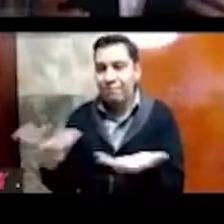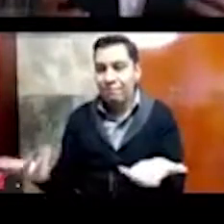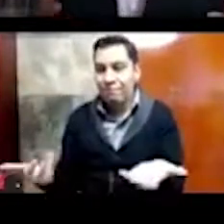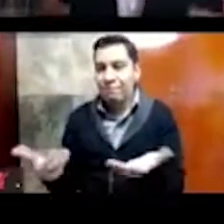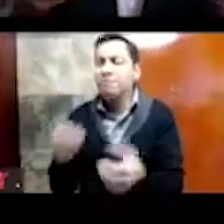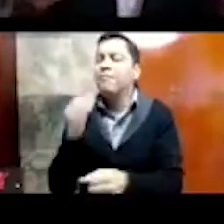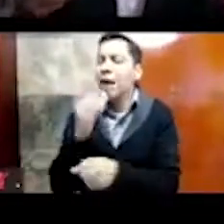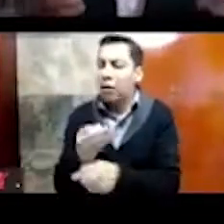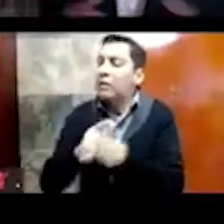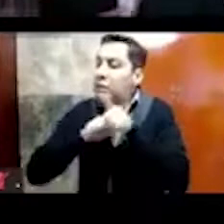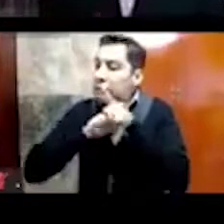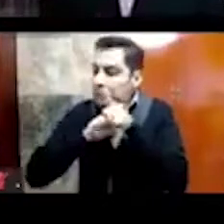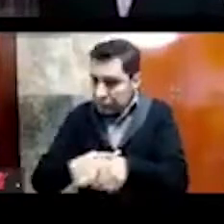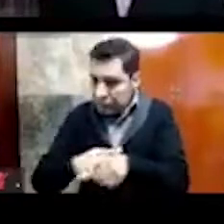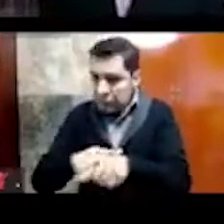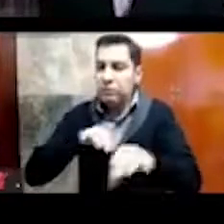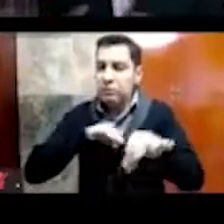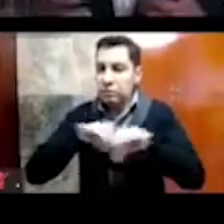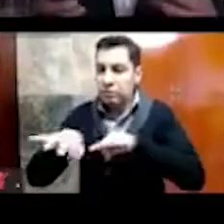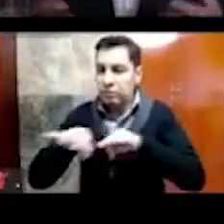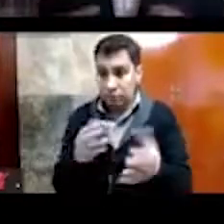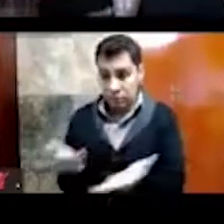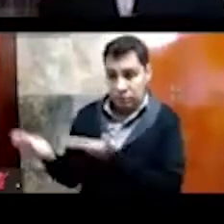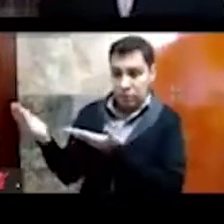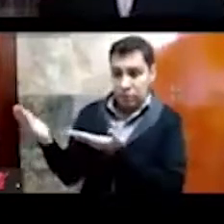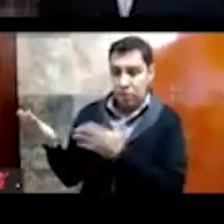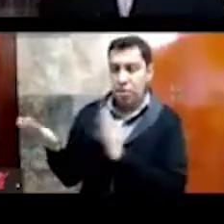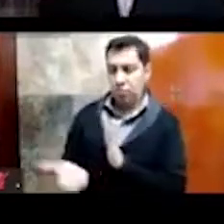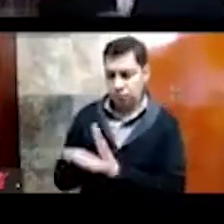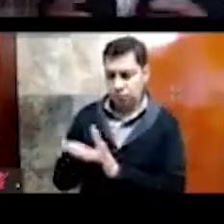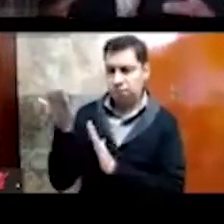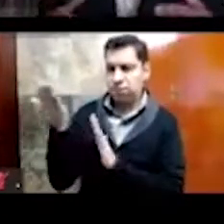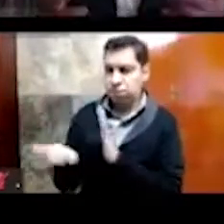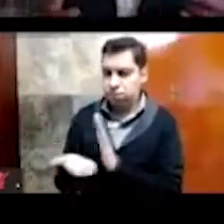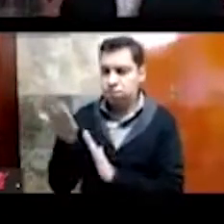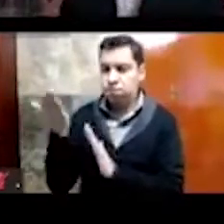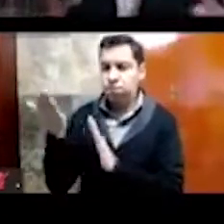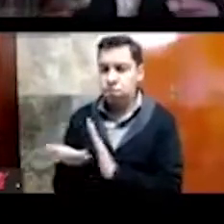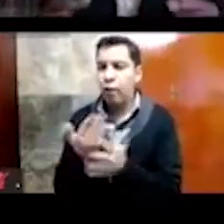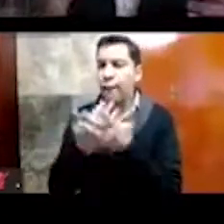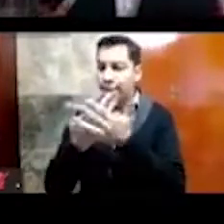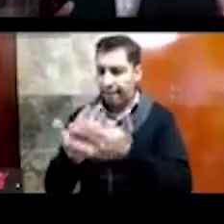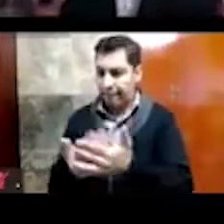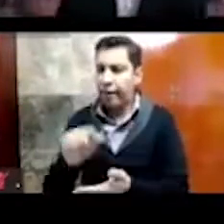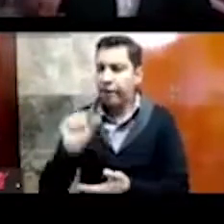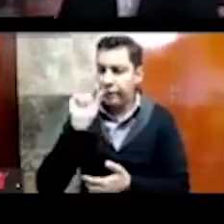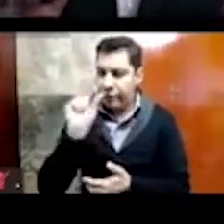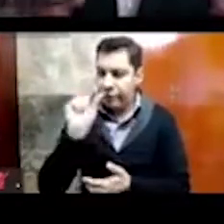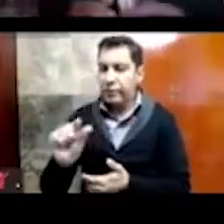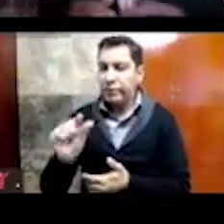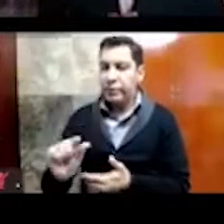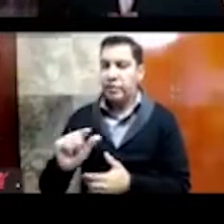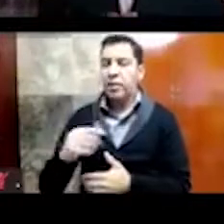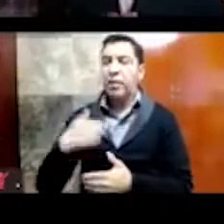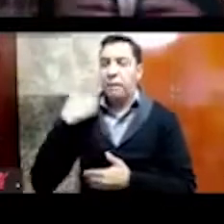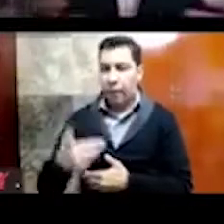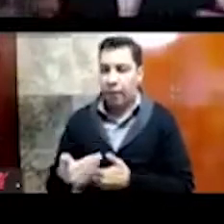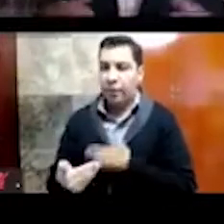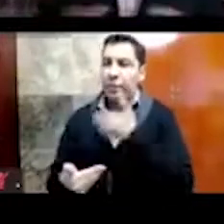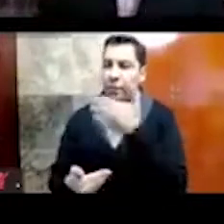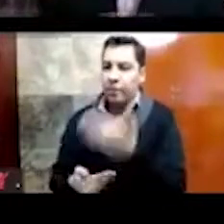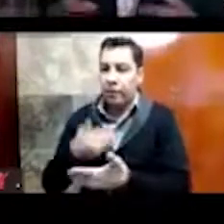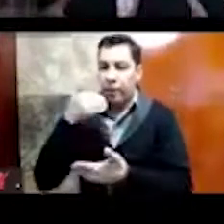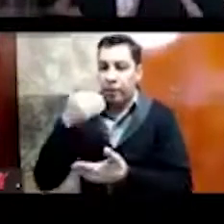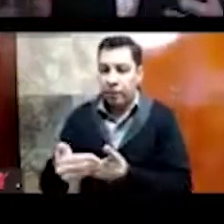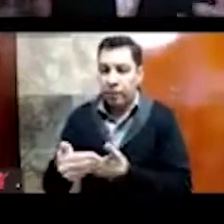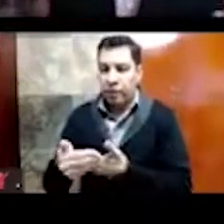proceso de trabajo, el edificio que están construyendo, habrá que esperar un poco a que avancen sus trabajos de obra,